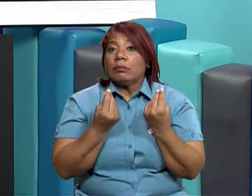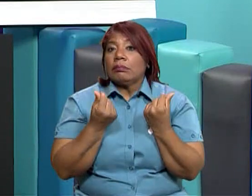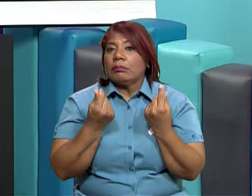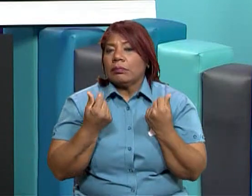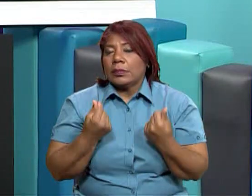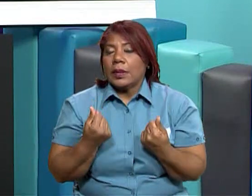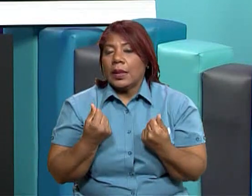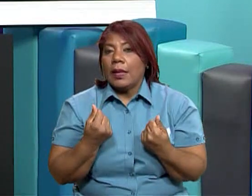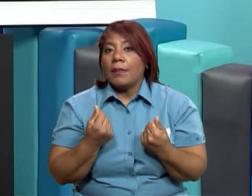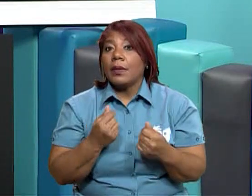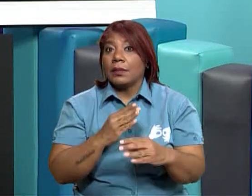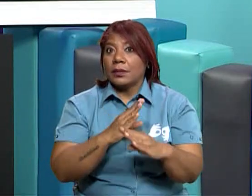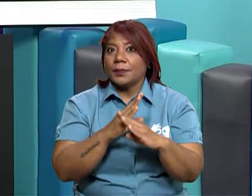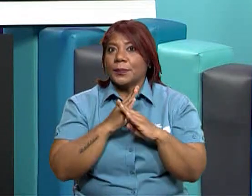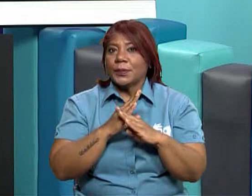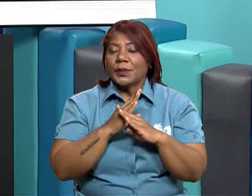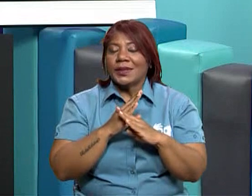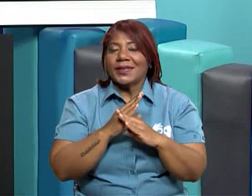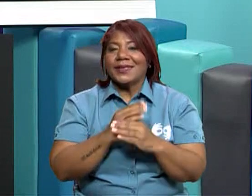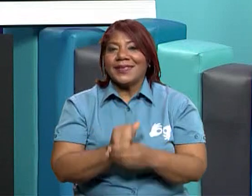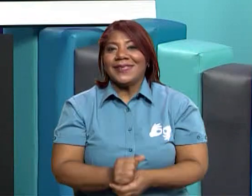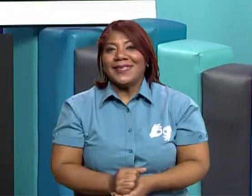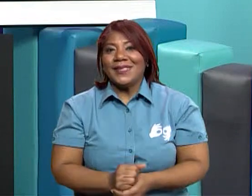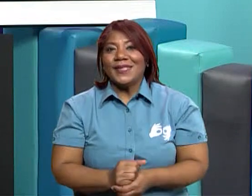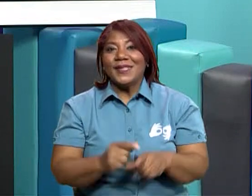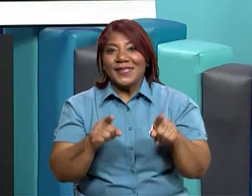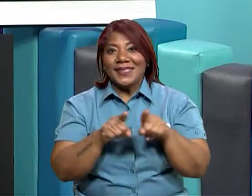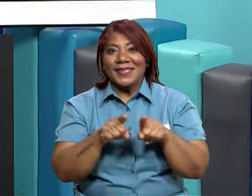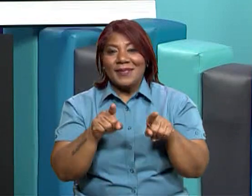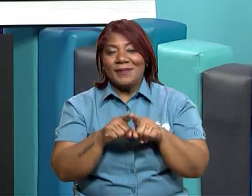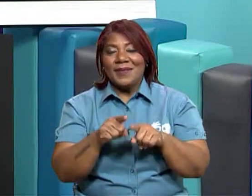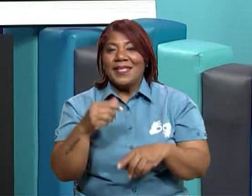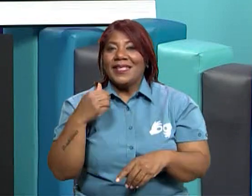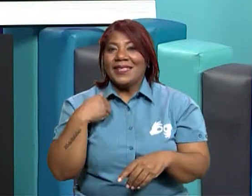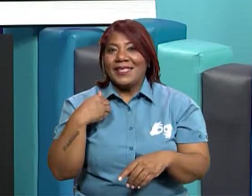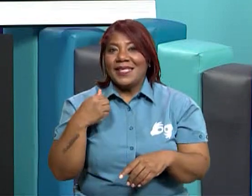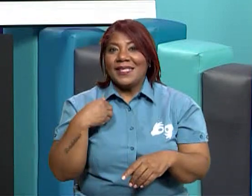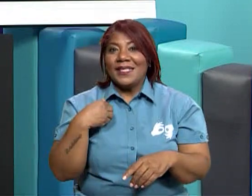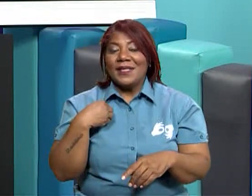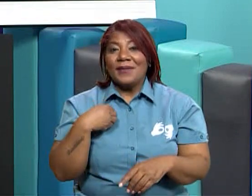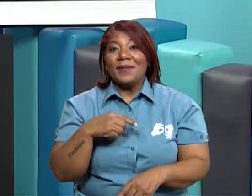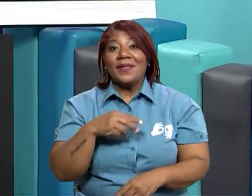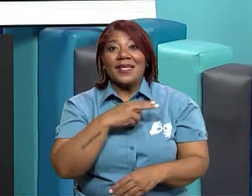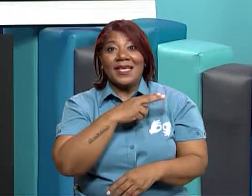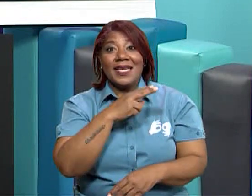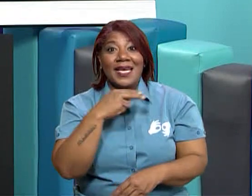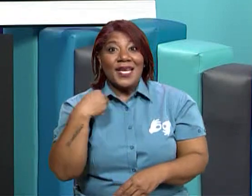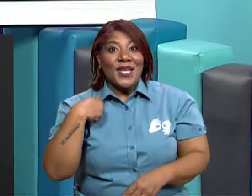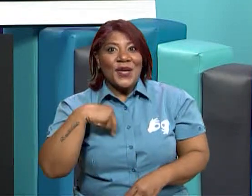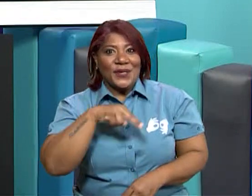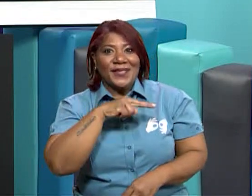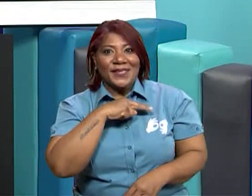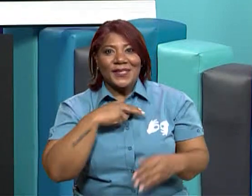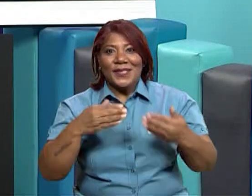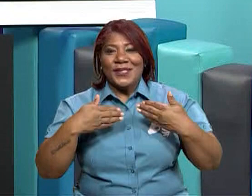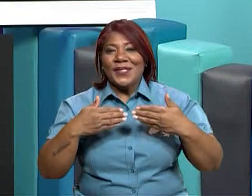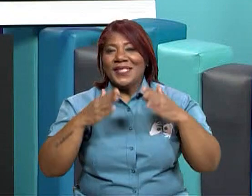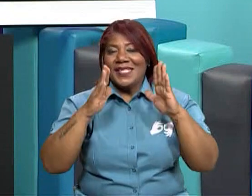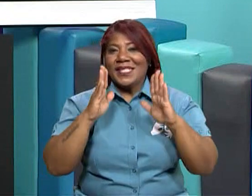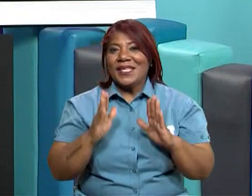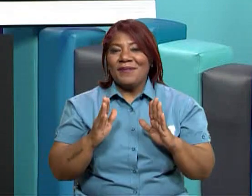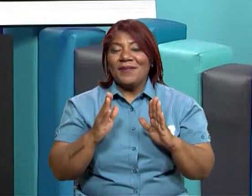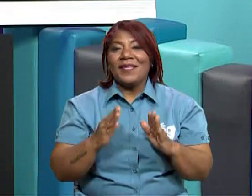dentro de nuestro país. Entonces, también tenemos que tener en cuenta que nosotros como panameños debemos